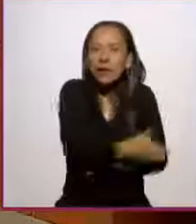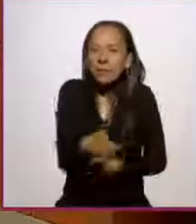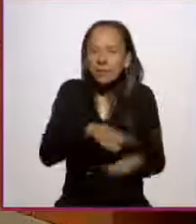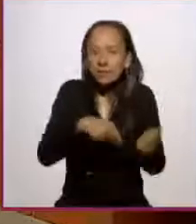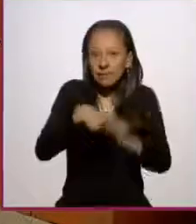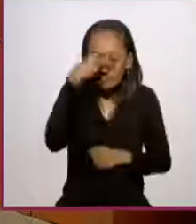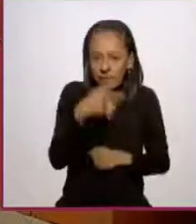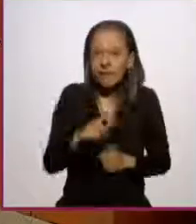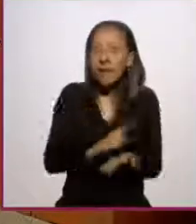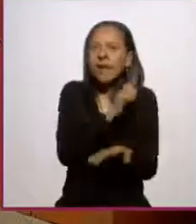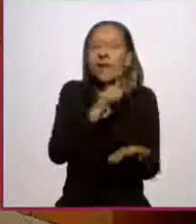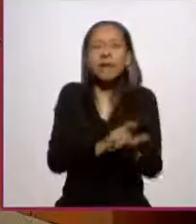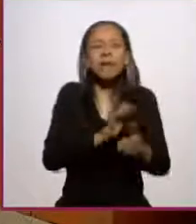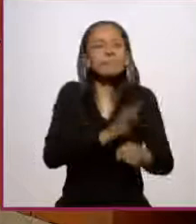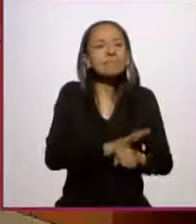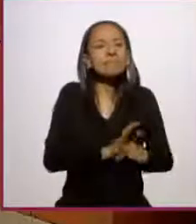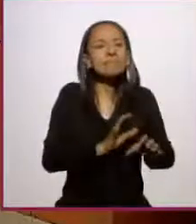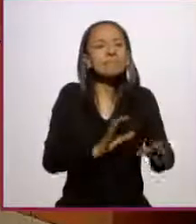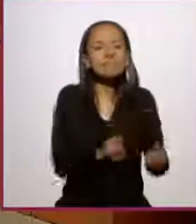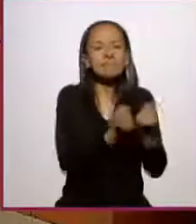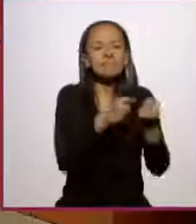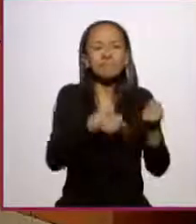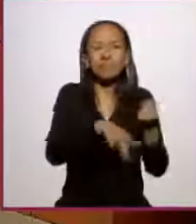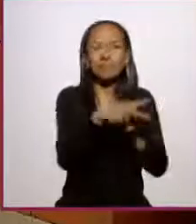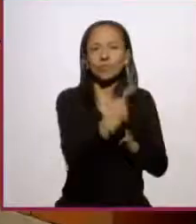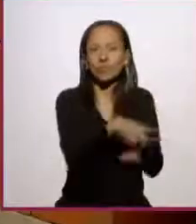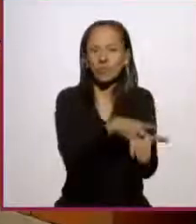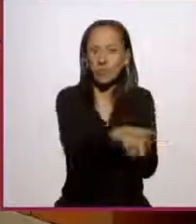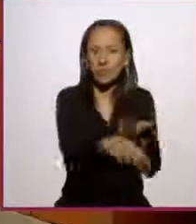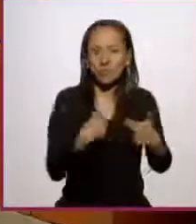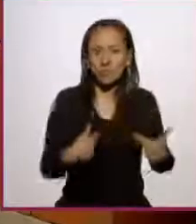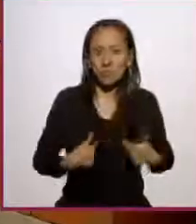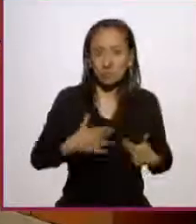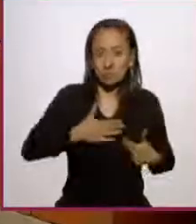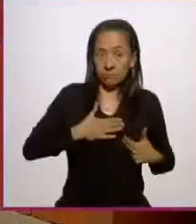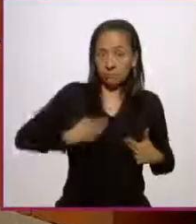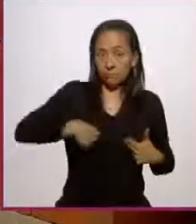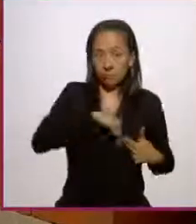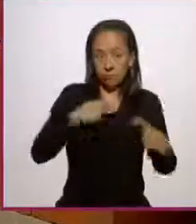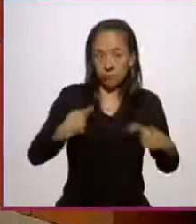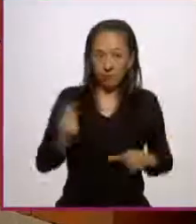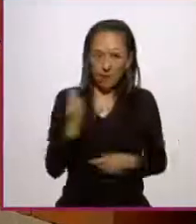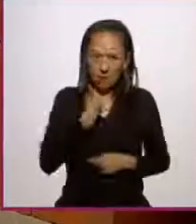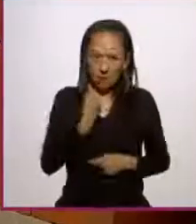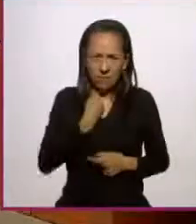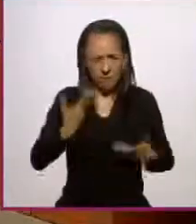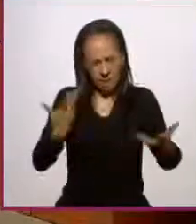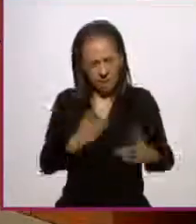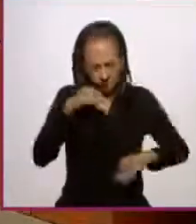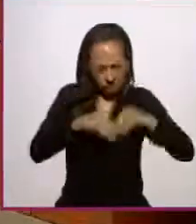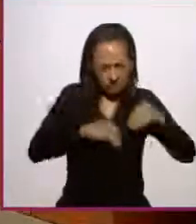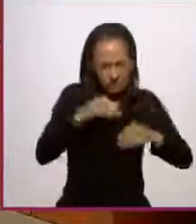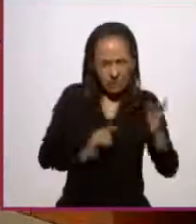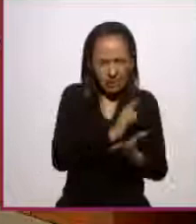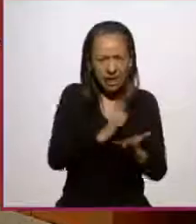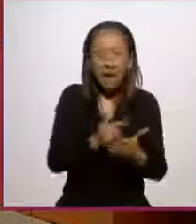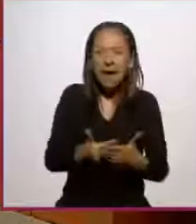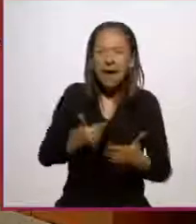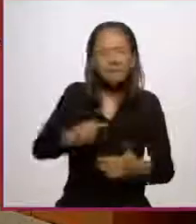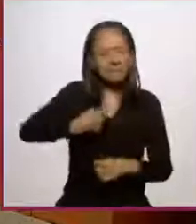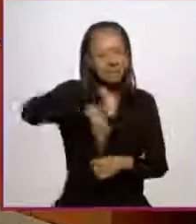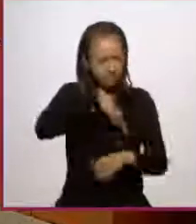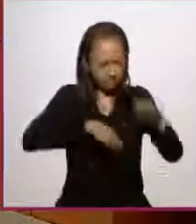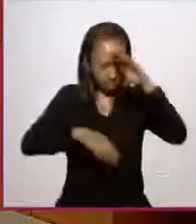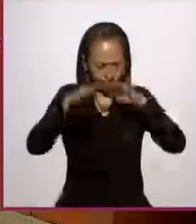es una ley declarativa de derechos humanos, por eso la ideamos los abogados y los que trabajamos en esta ley, la ideamos como no